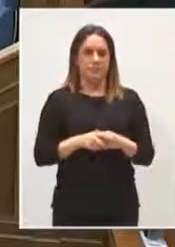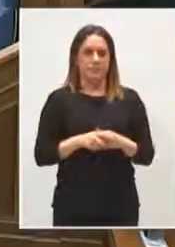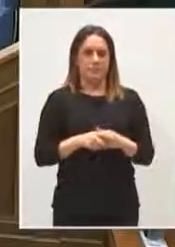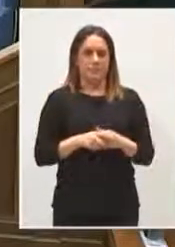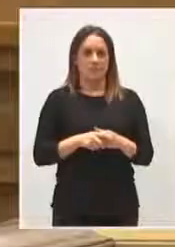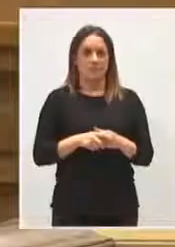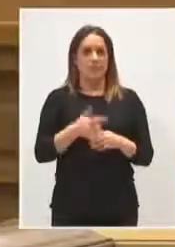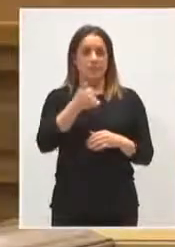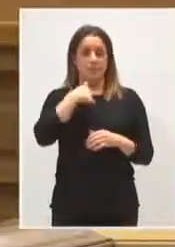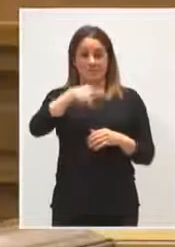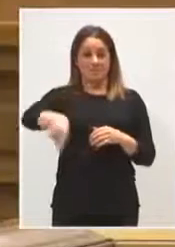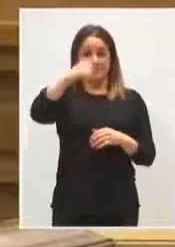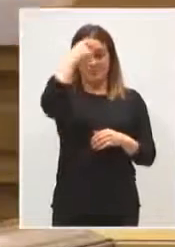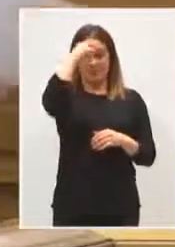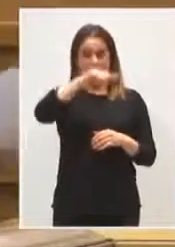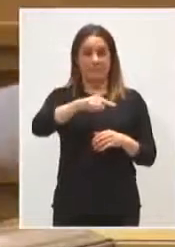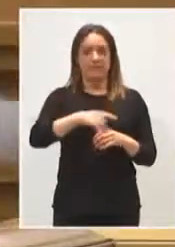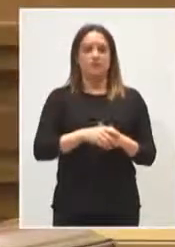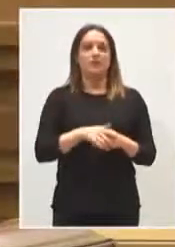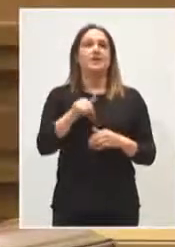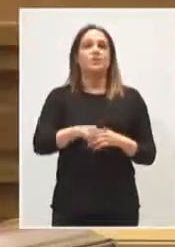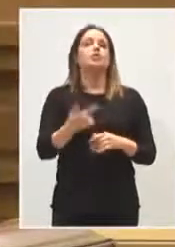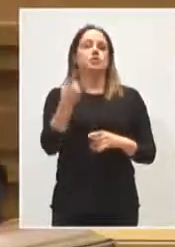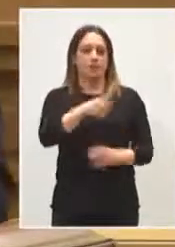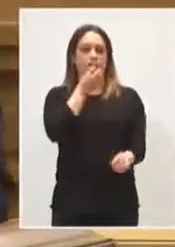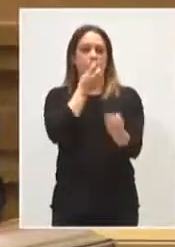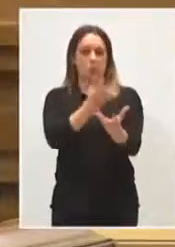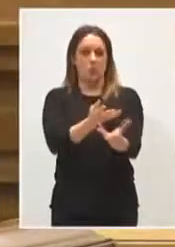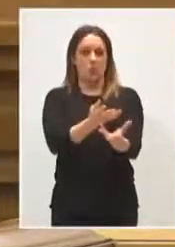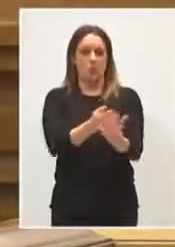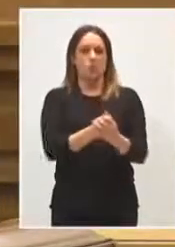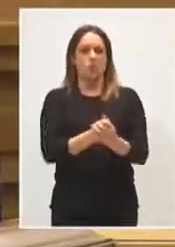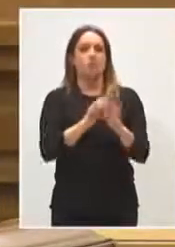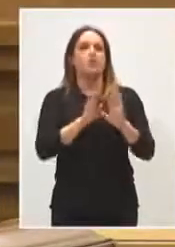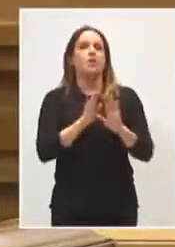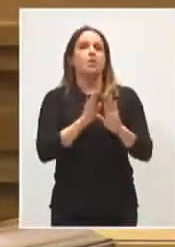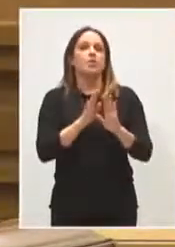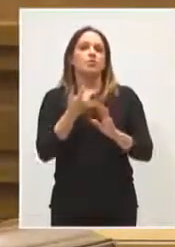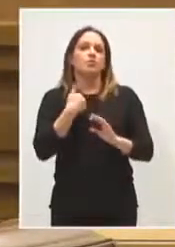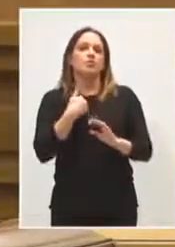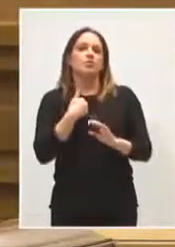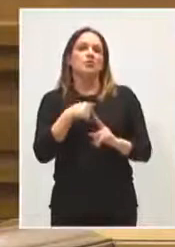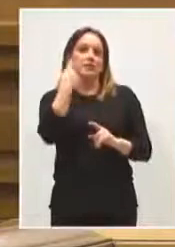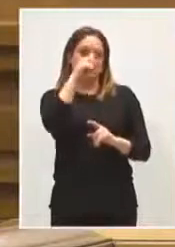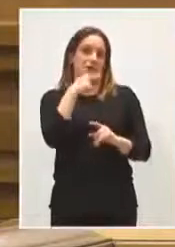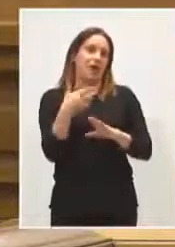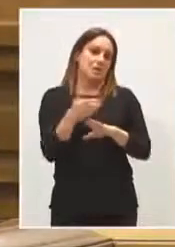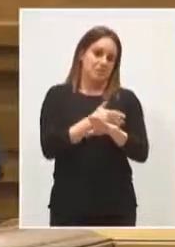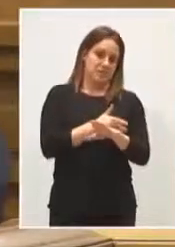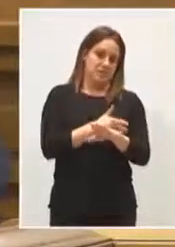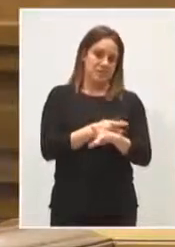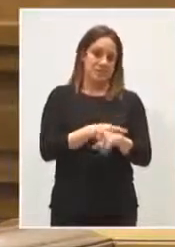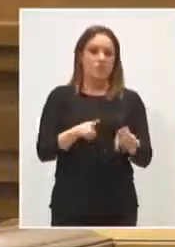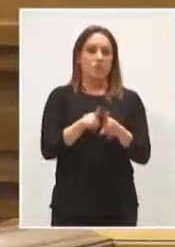Y como yo saben, esto lo vuelvo a anunciar, pero en el fondo ya lo hemos anticipado. Una